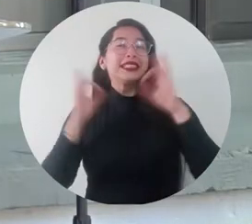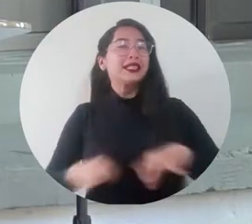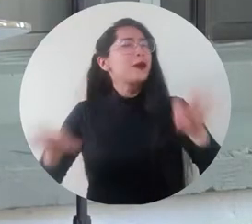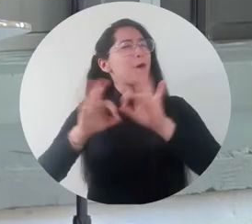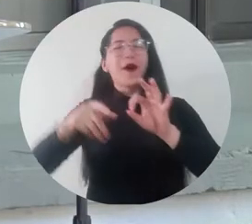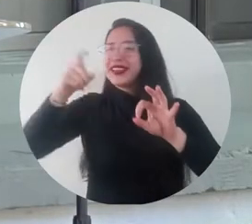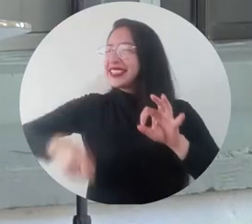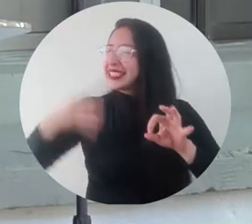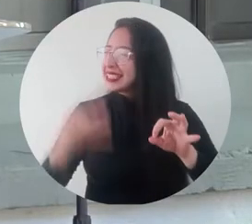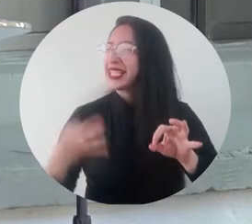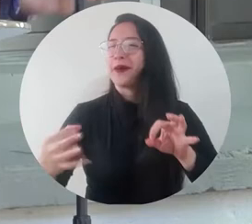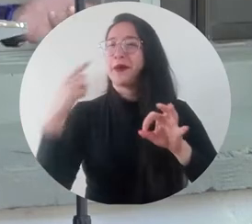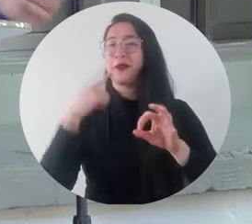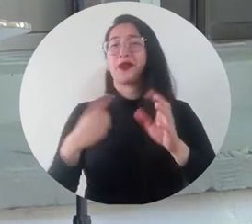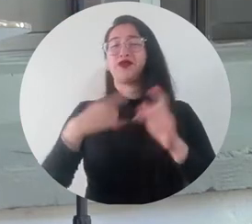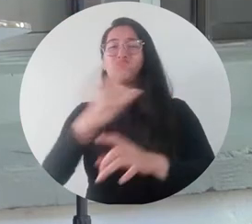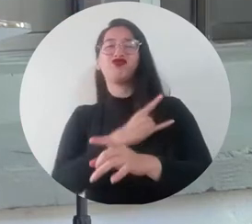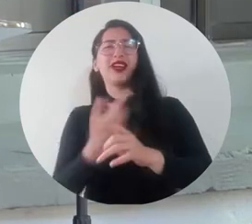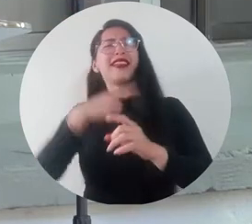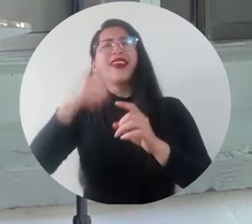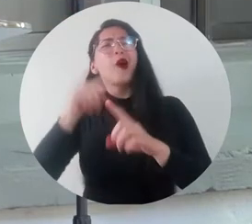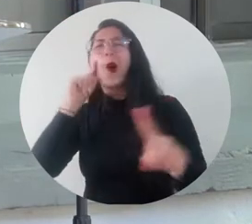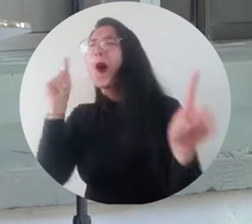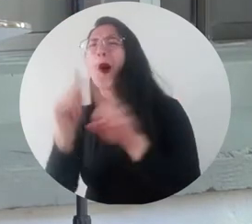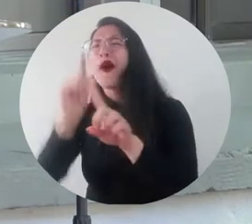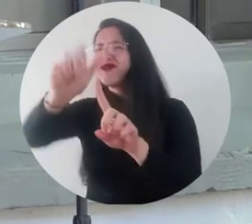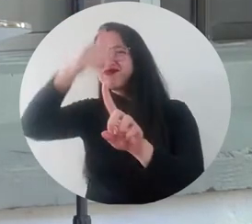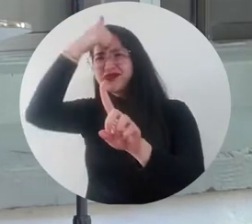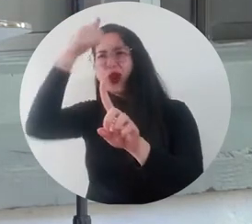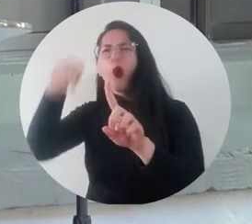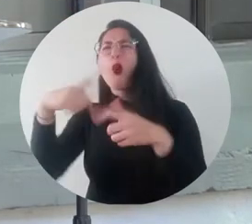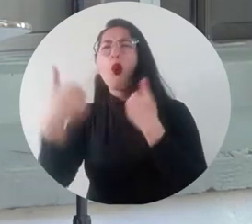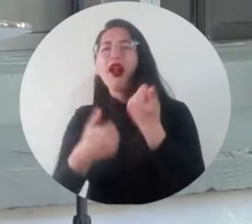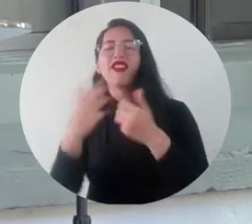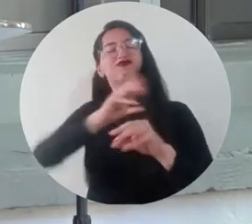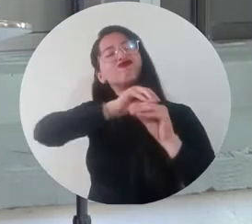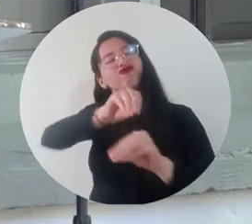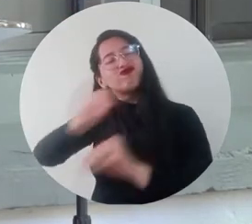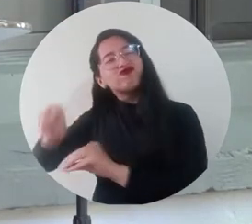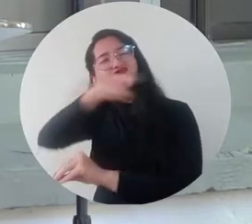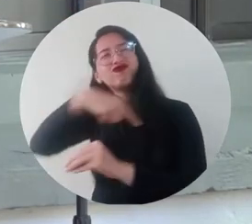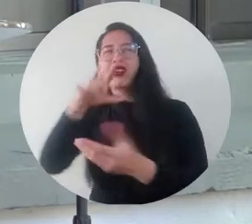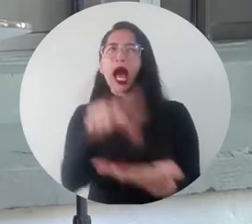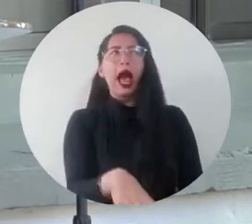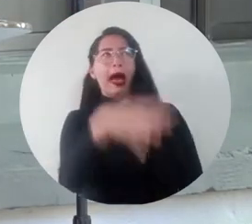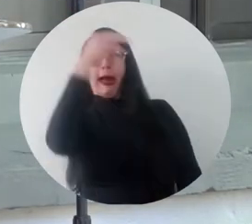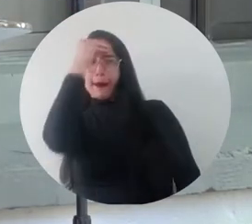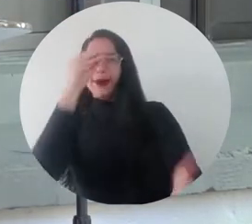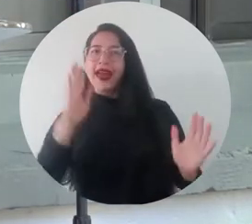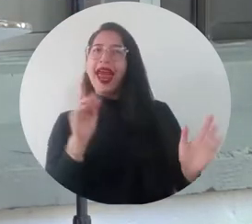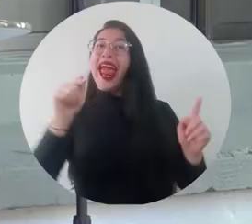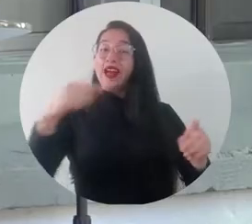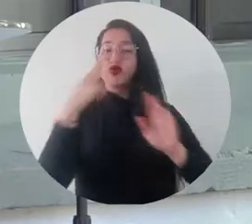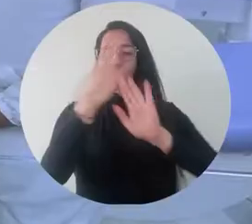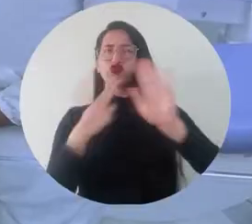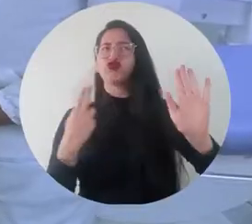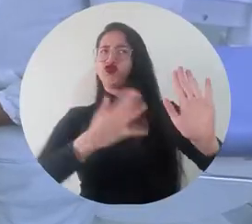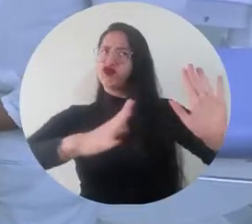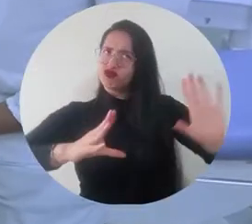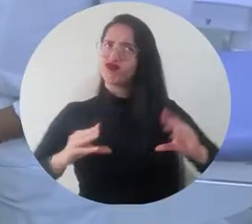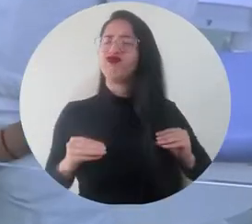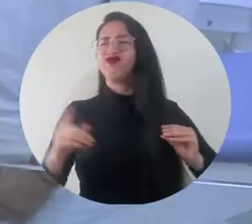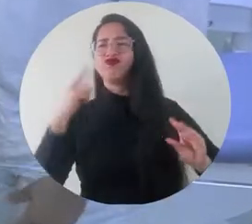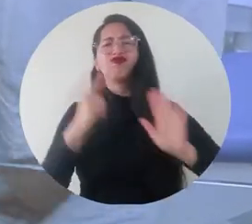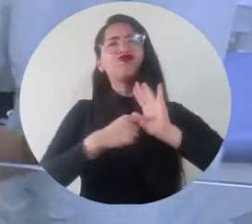aplicada, en seguir desarrollando innovaciones pero nunca debe perder de vista ni este ni la universidad que el propósito central es